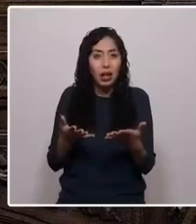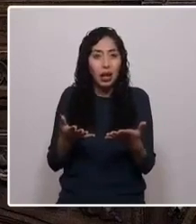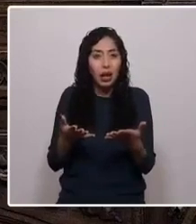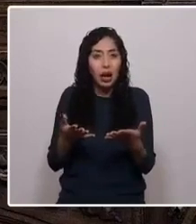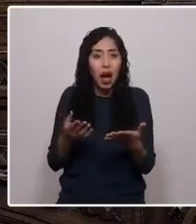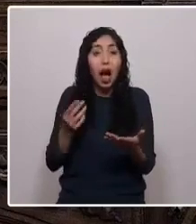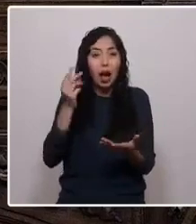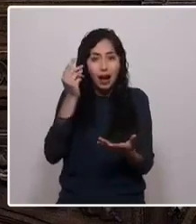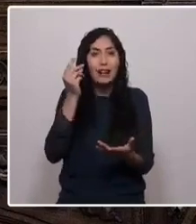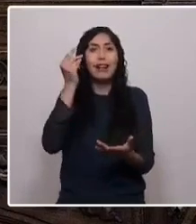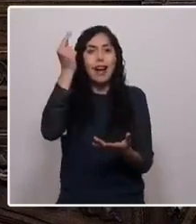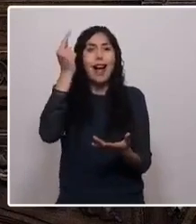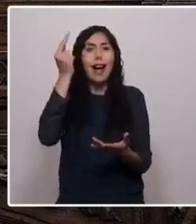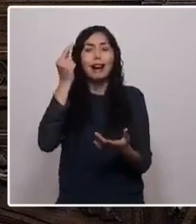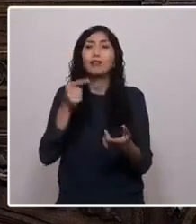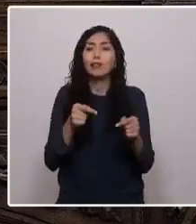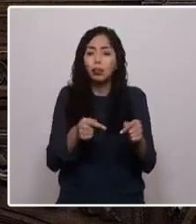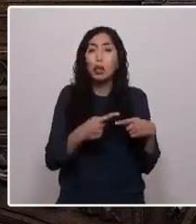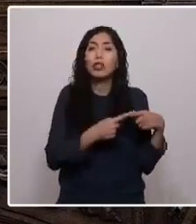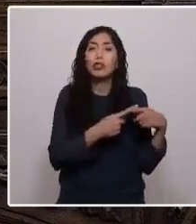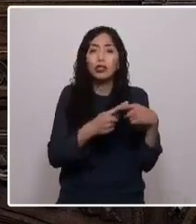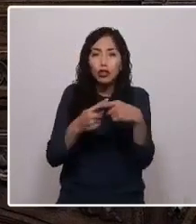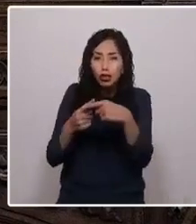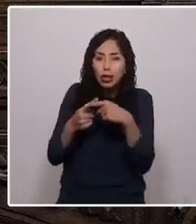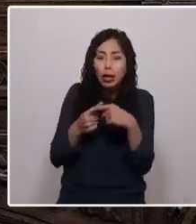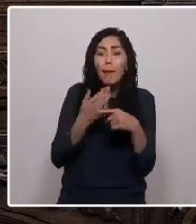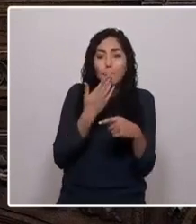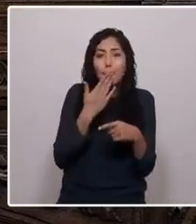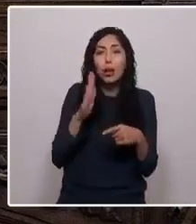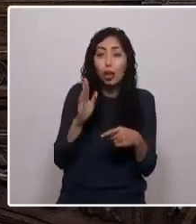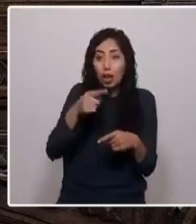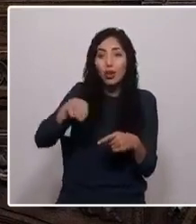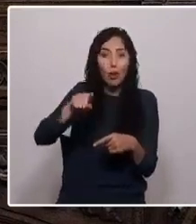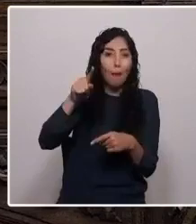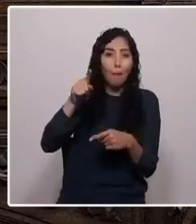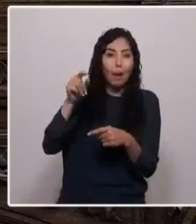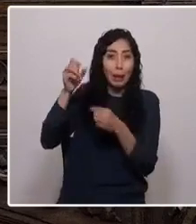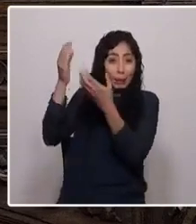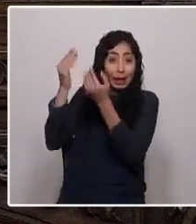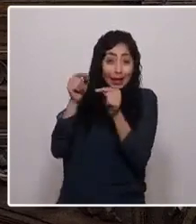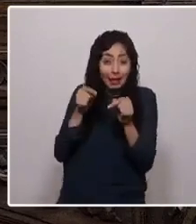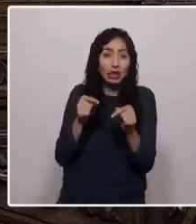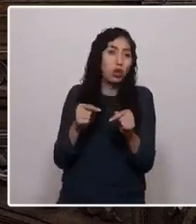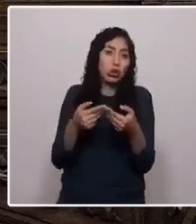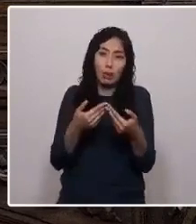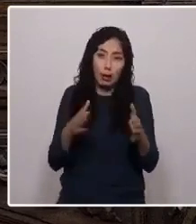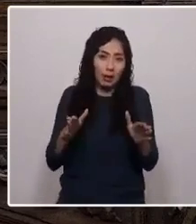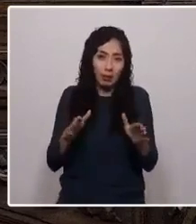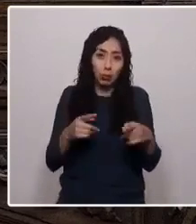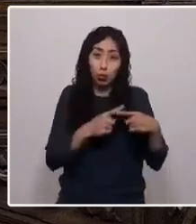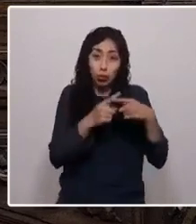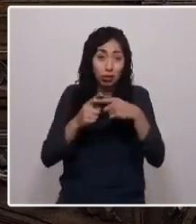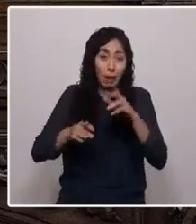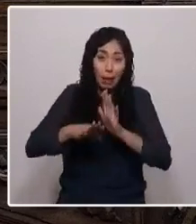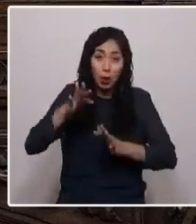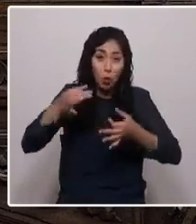existente una sociedad que sea mucho mejor, que sea mucho más justa para todos.